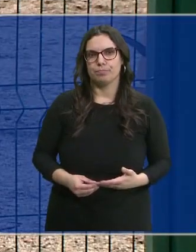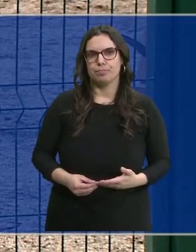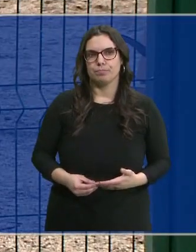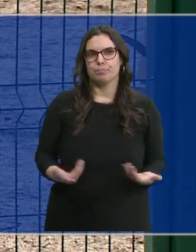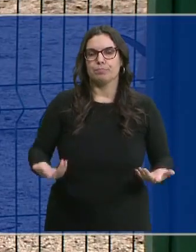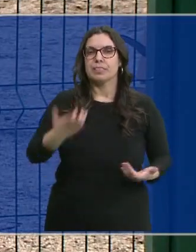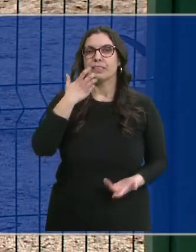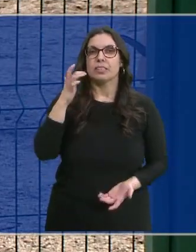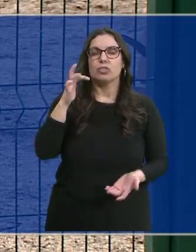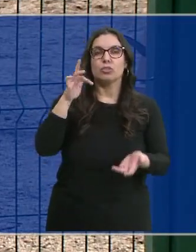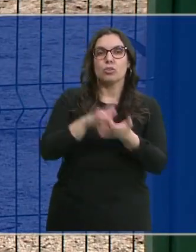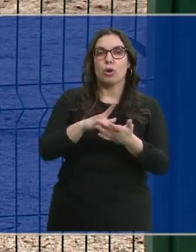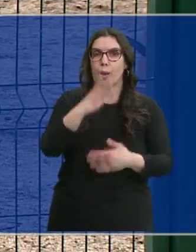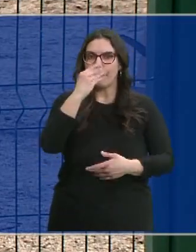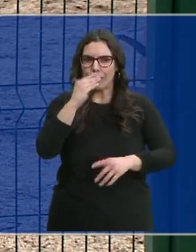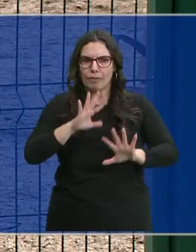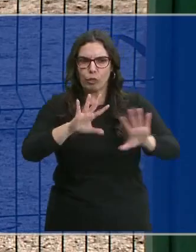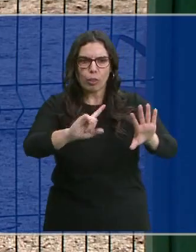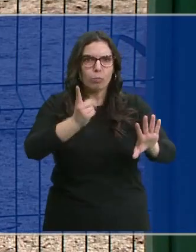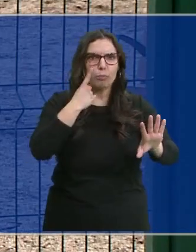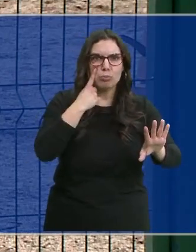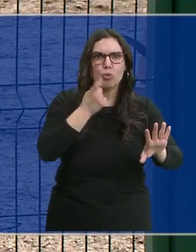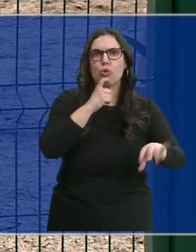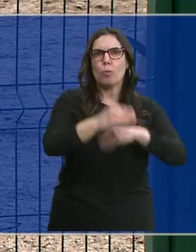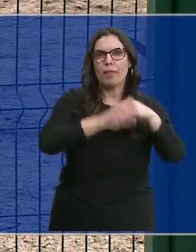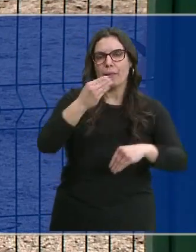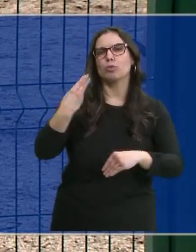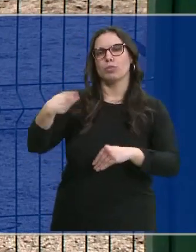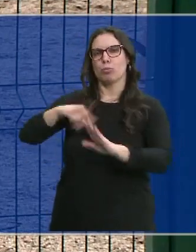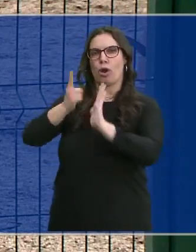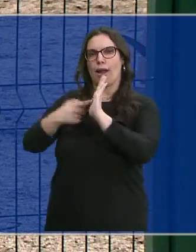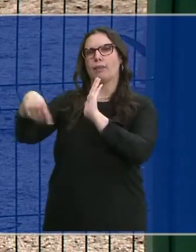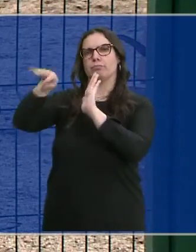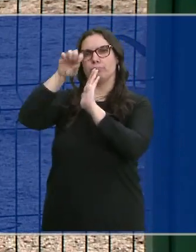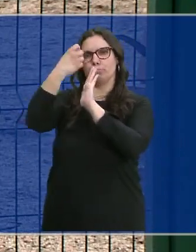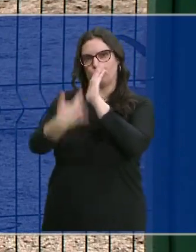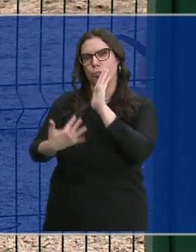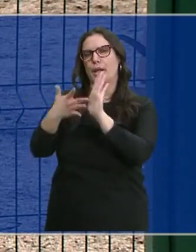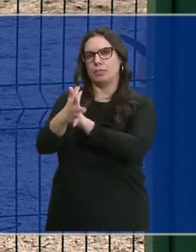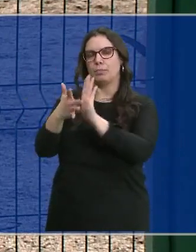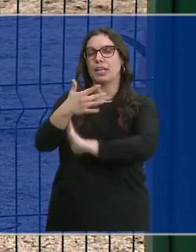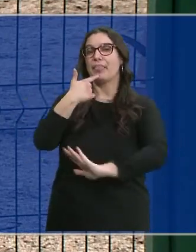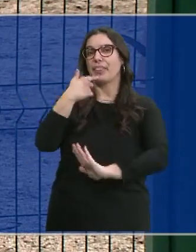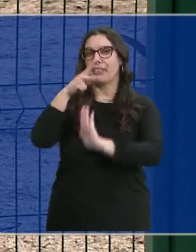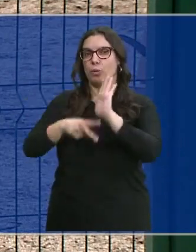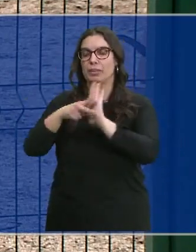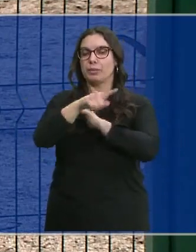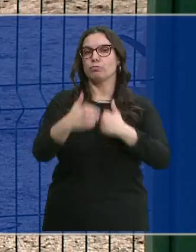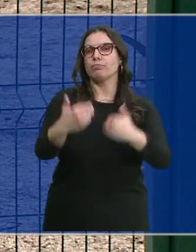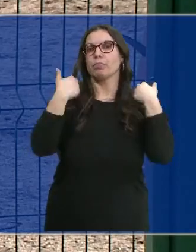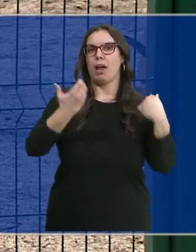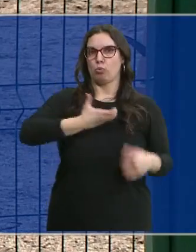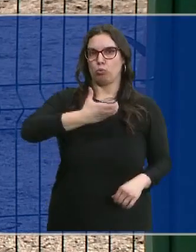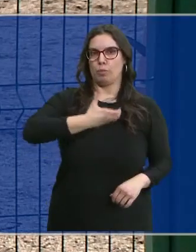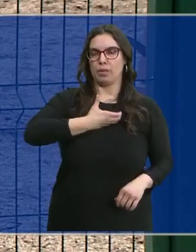¿Cómo debemos actuar si nos encontramos a un perro abandonado? Está recogido dentro de la Ley de Bienestar Animal. Según esta norma, esto es competencia de los